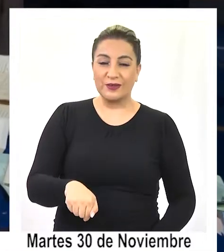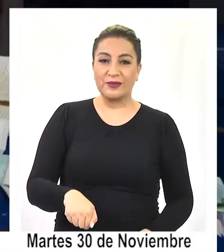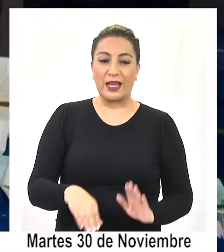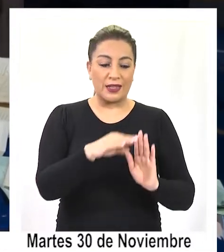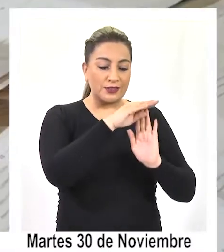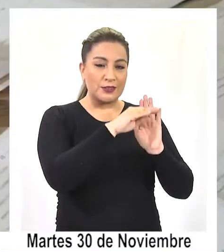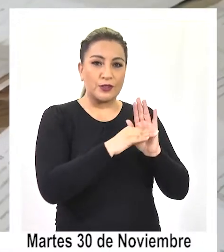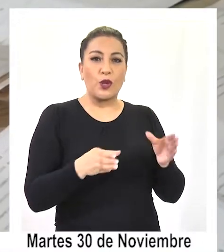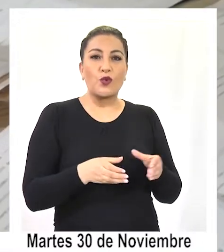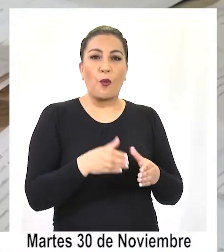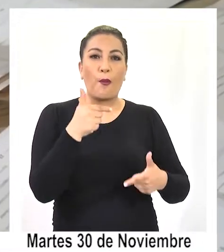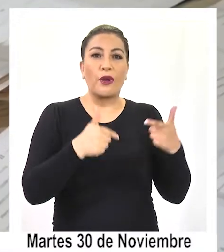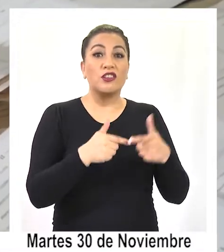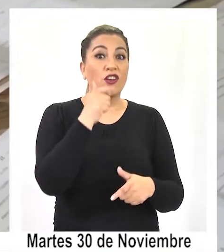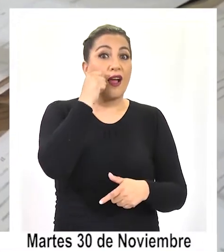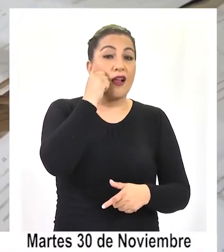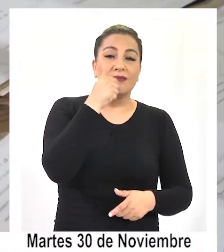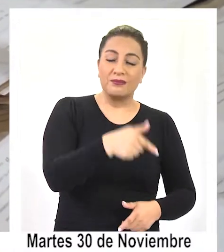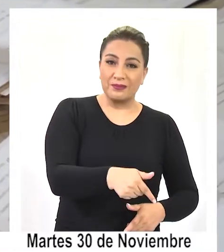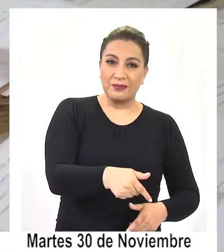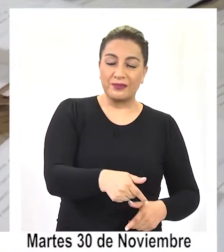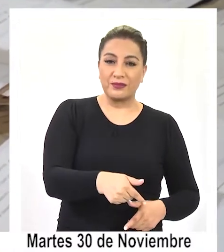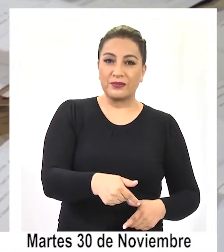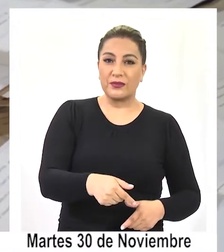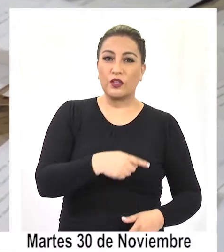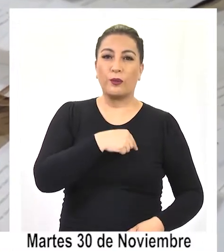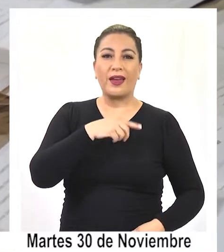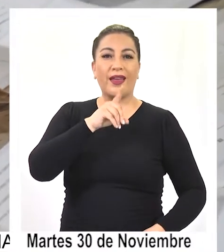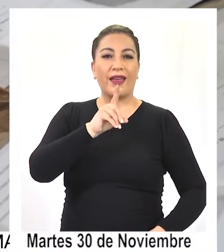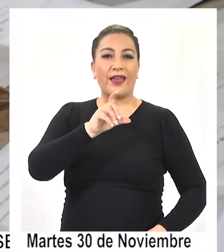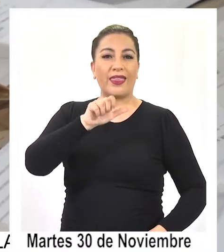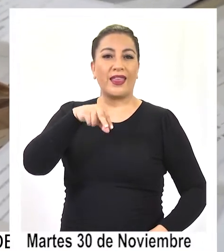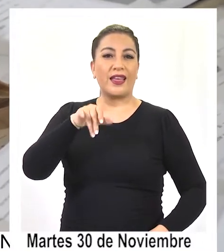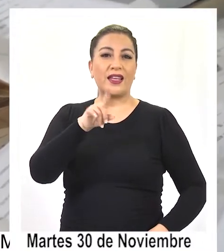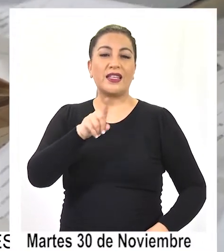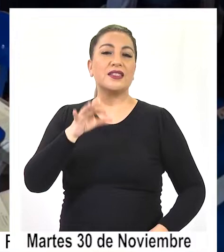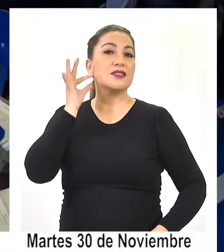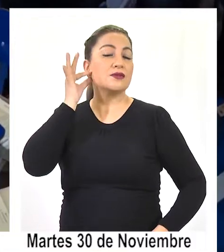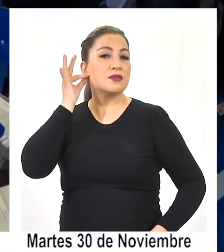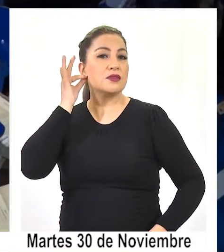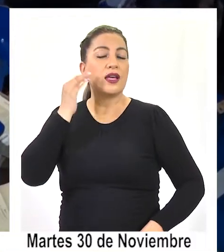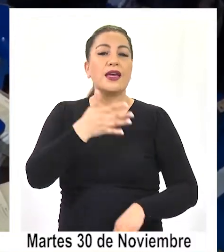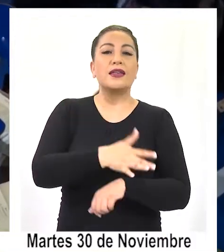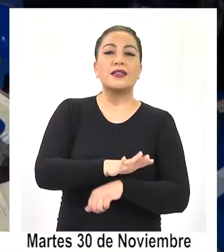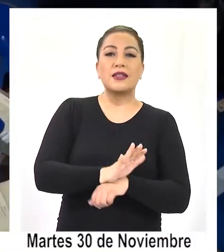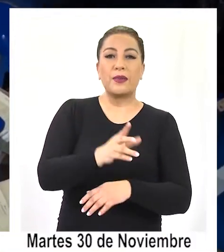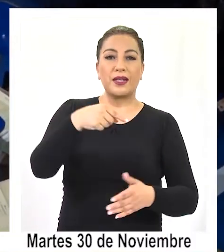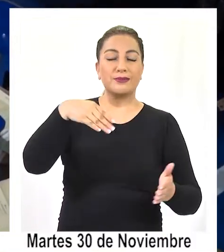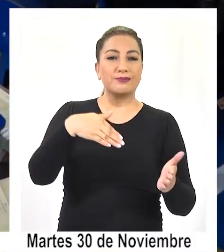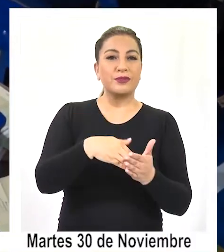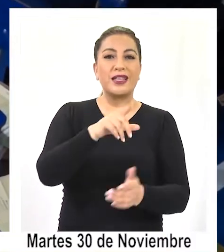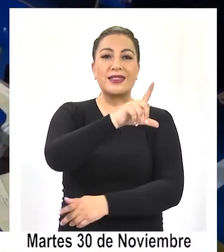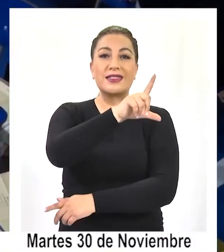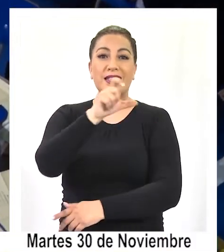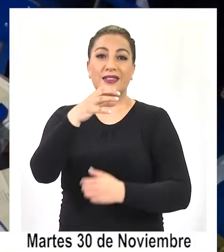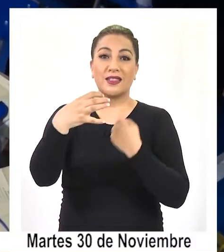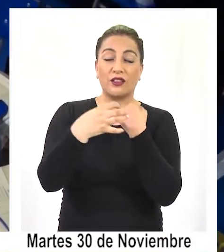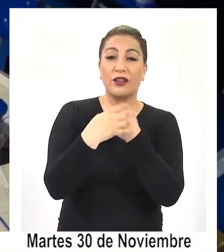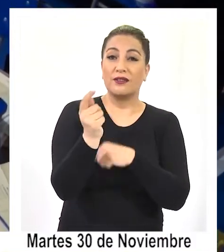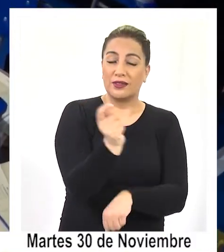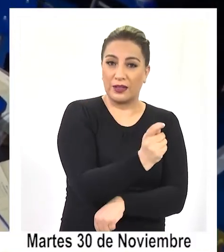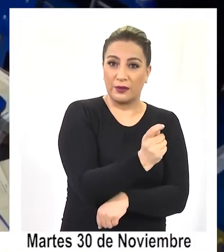lista del Partido de la Gente de Denis Gallegos obtuvo 15.700 votos en Trapacá,